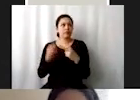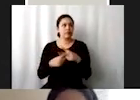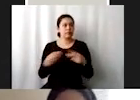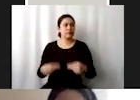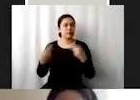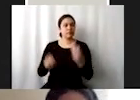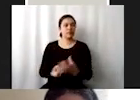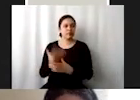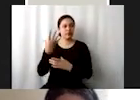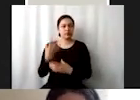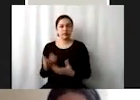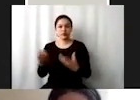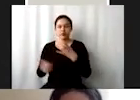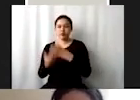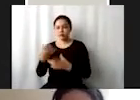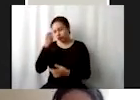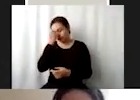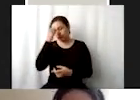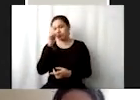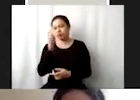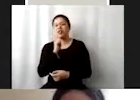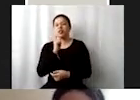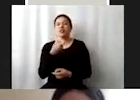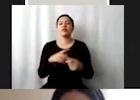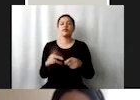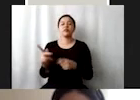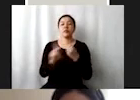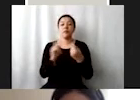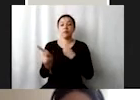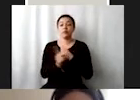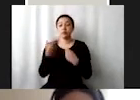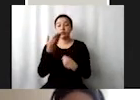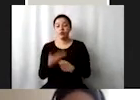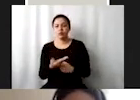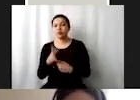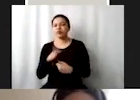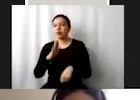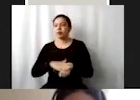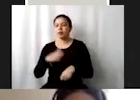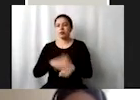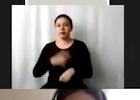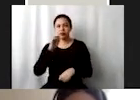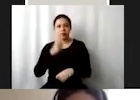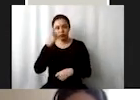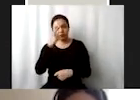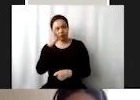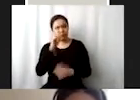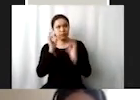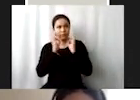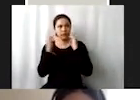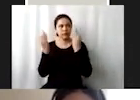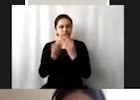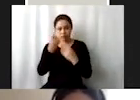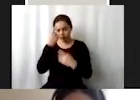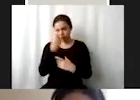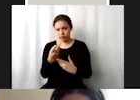innovación esto significa que los países sean más eficientes al momento de que